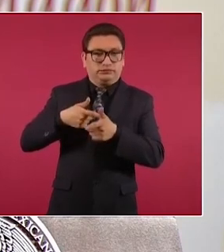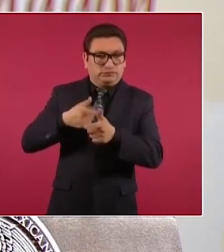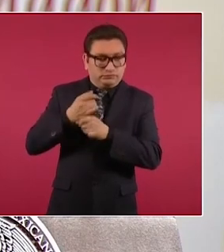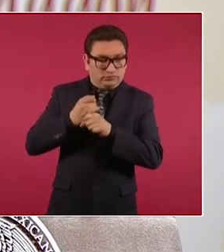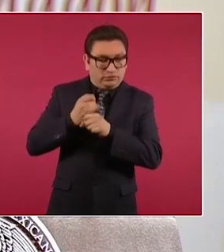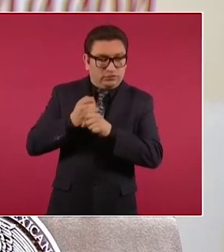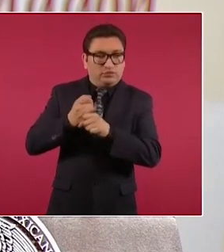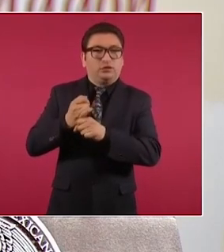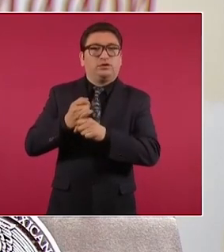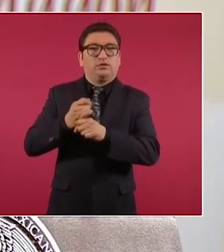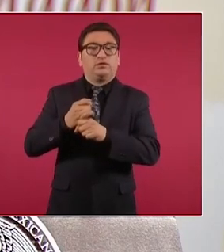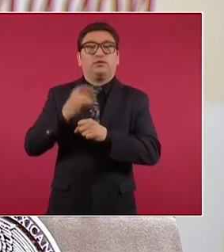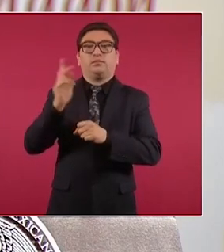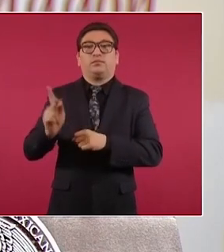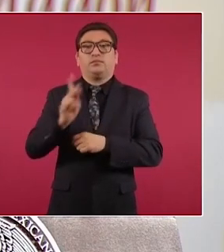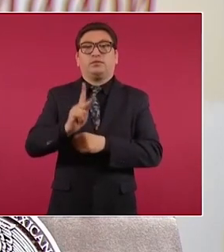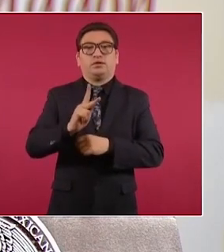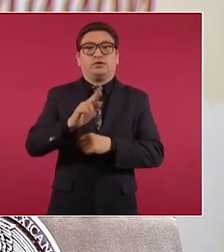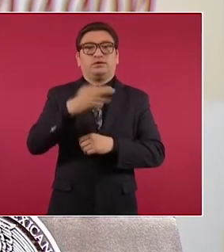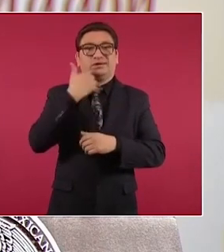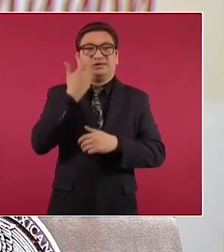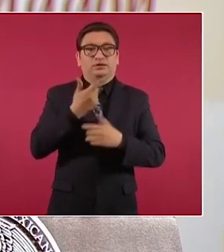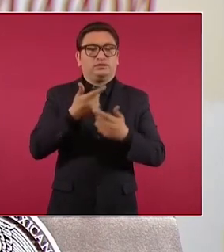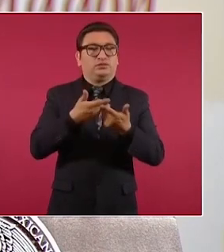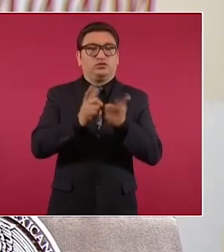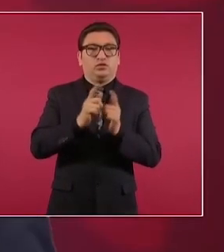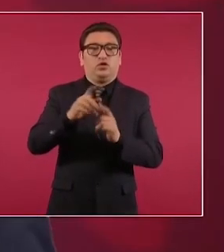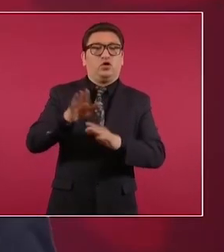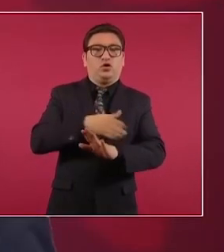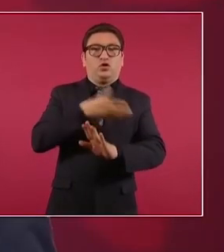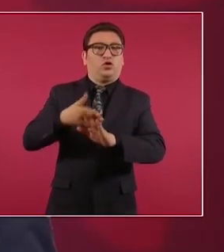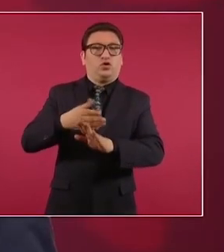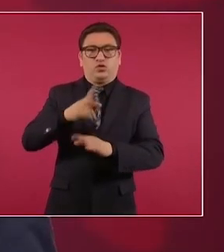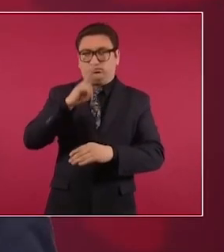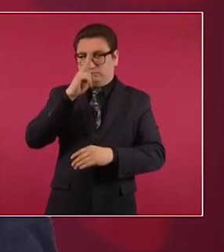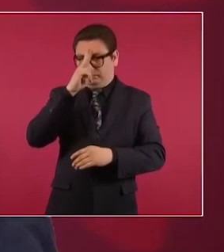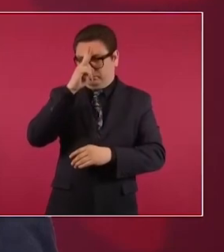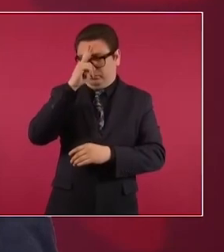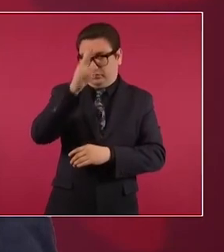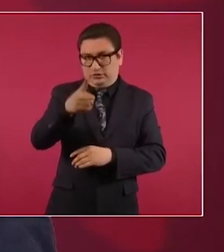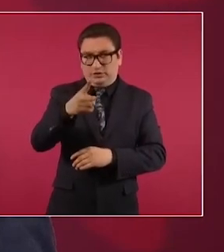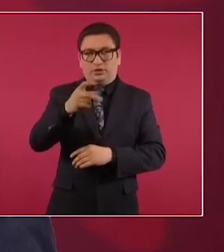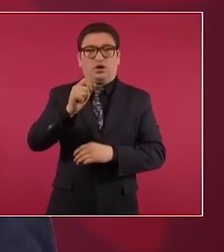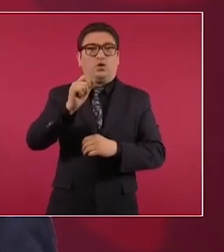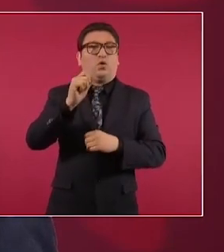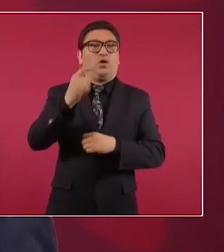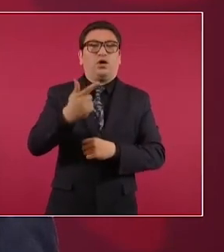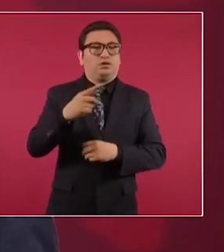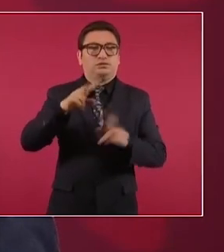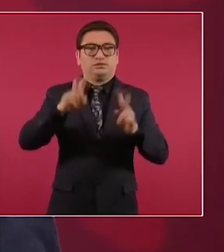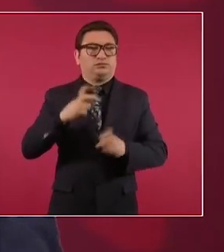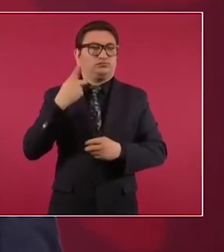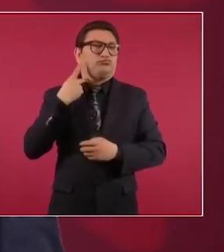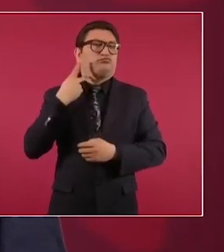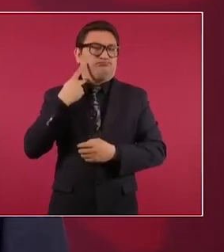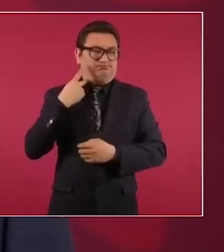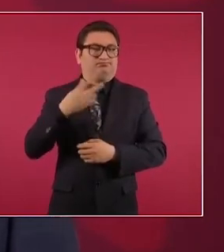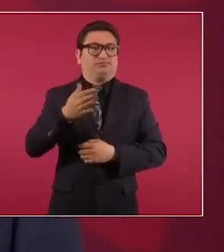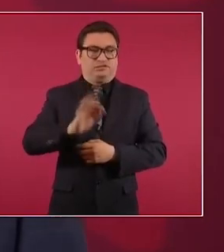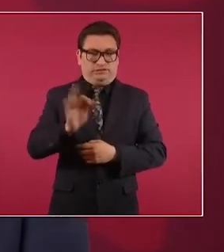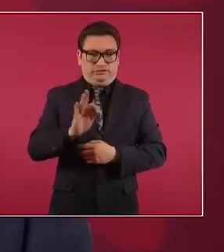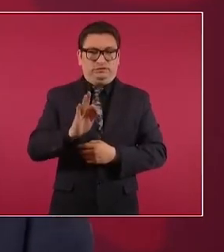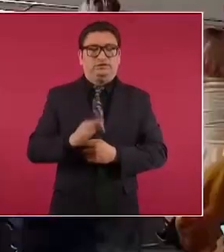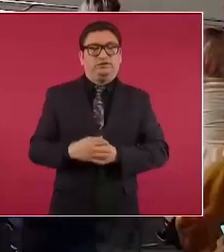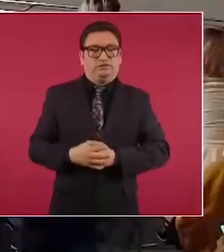móvil relacionado con una venganza o con un asunto de tipo político la hoy